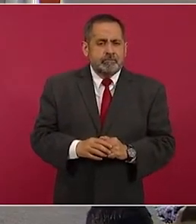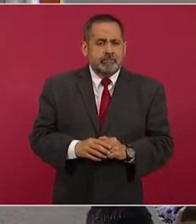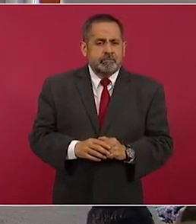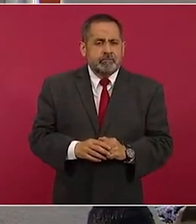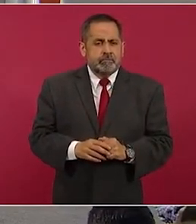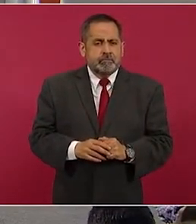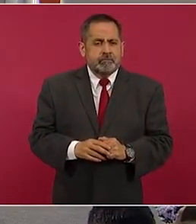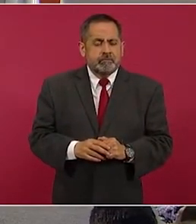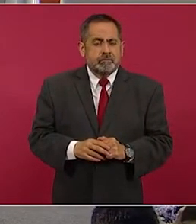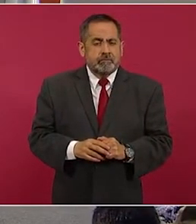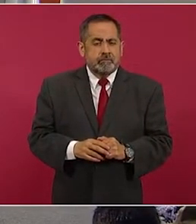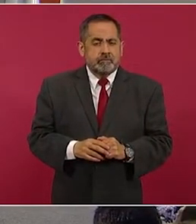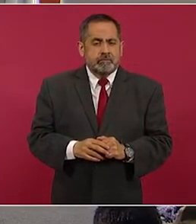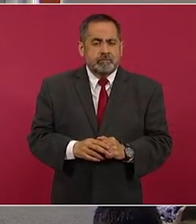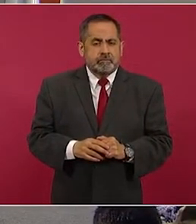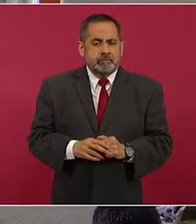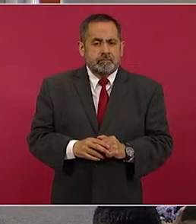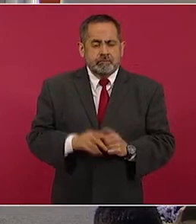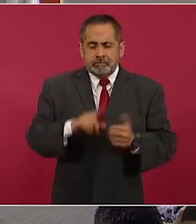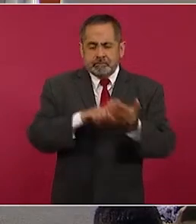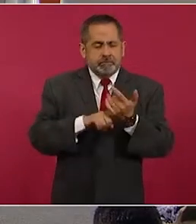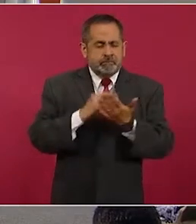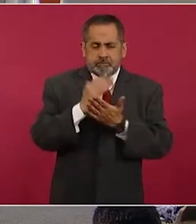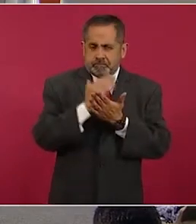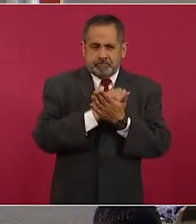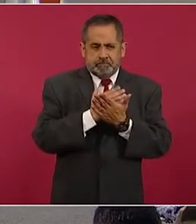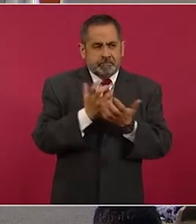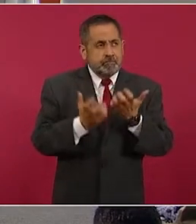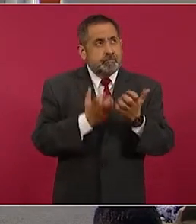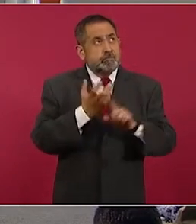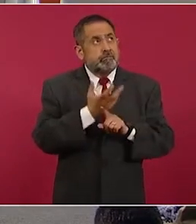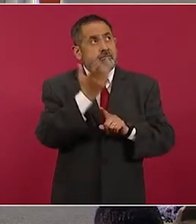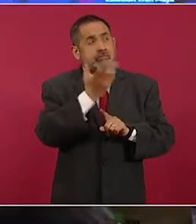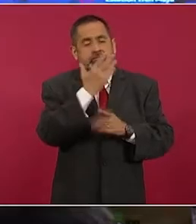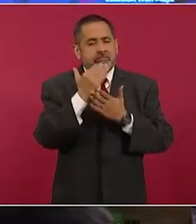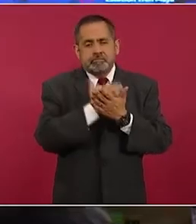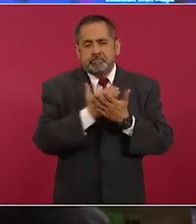de combustible a la atmósfera.